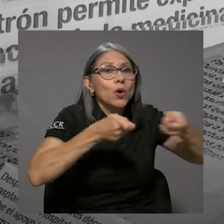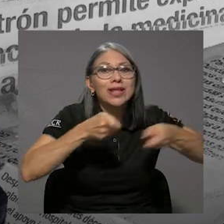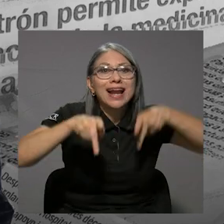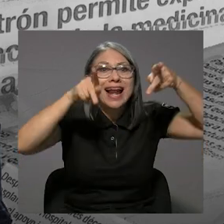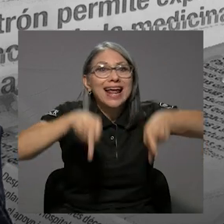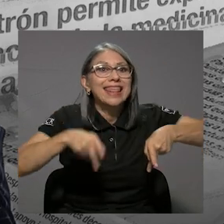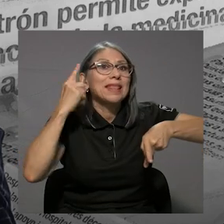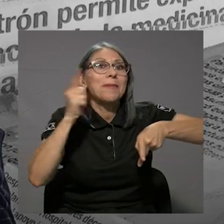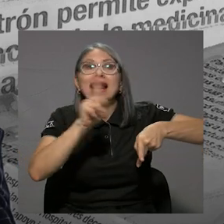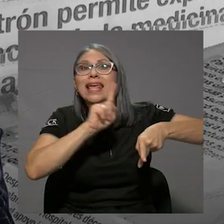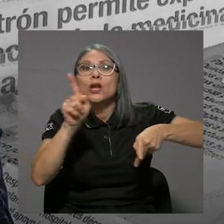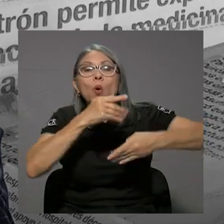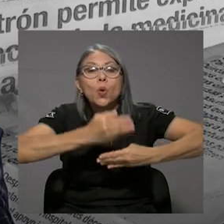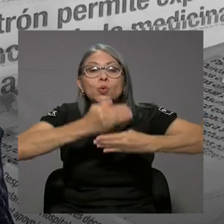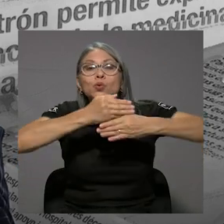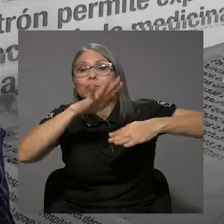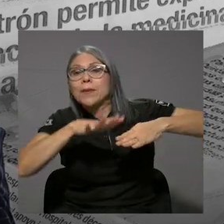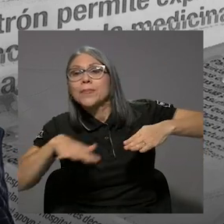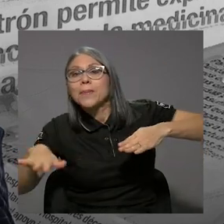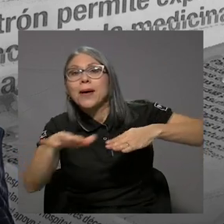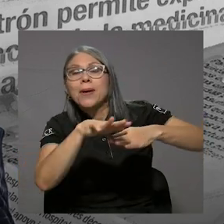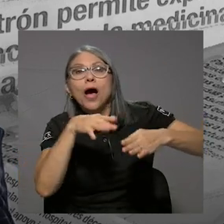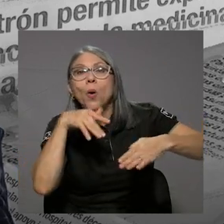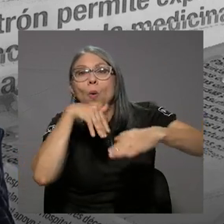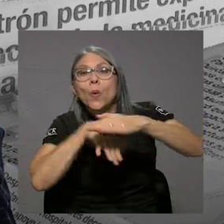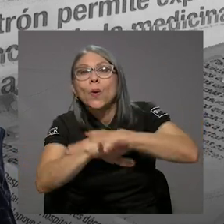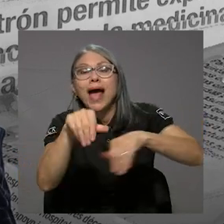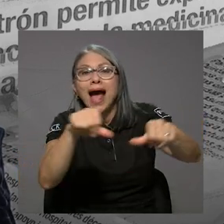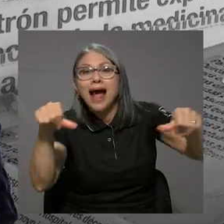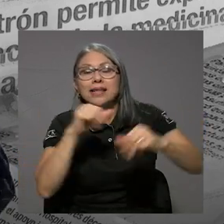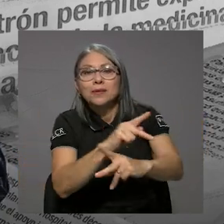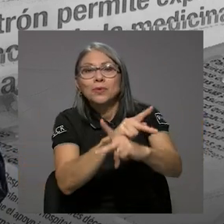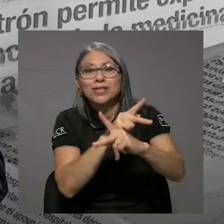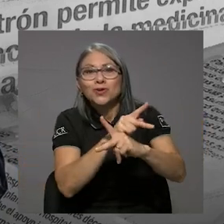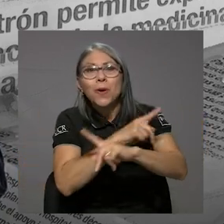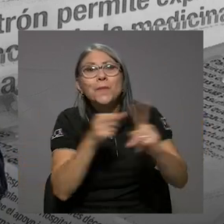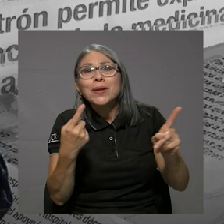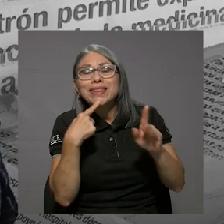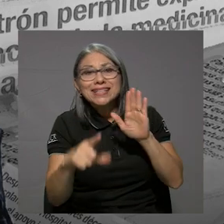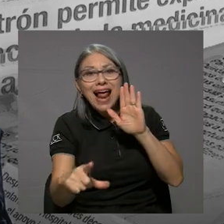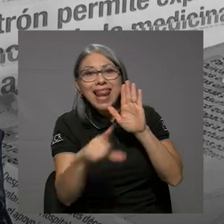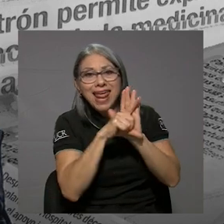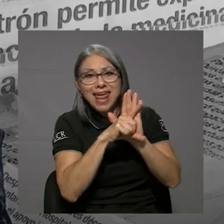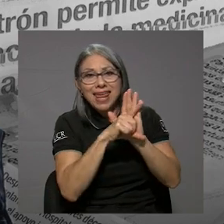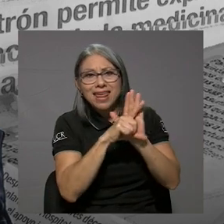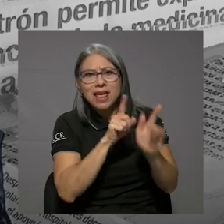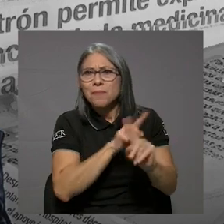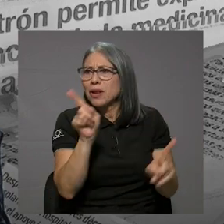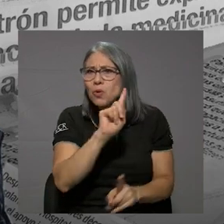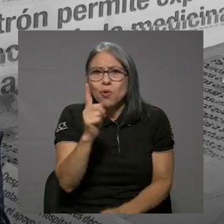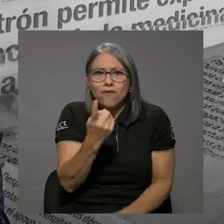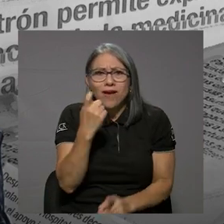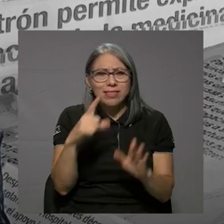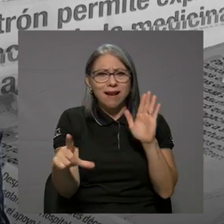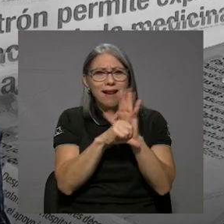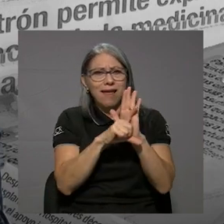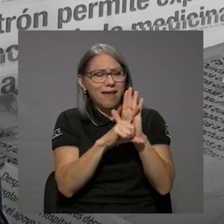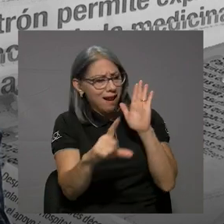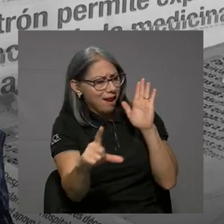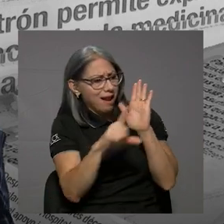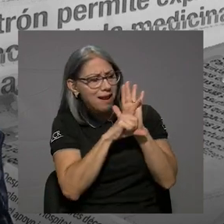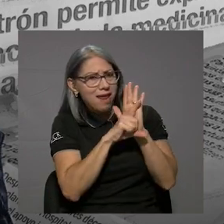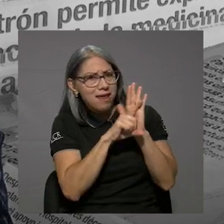protección. Existen por ley. Es que no es falta, digamos, en este caso, de una ley, porque la ley forestal